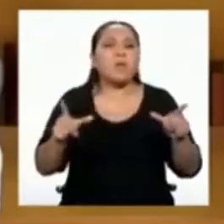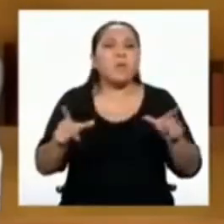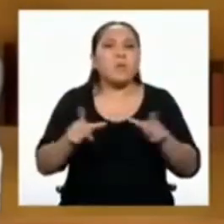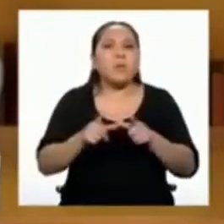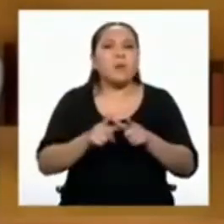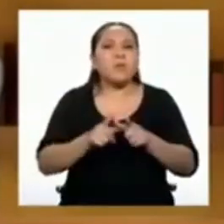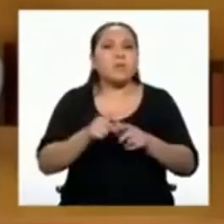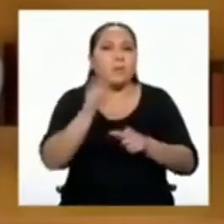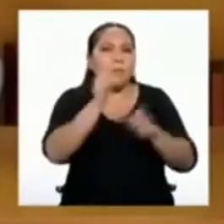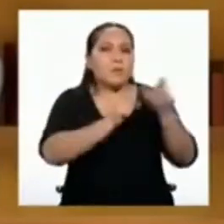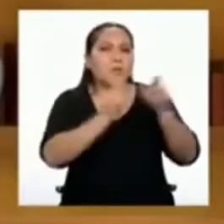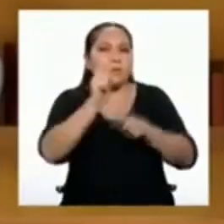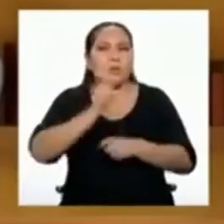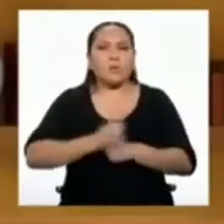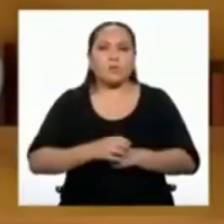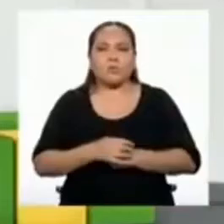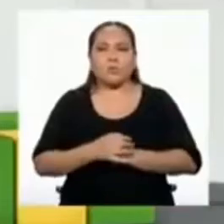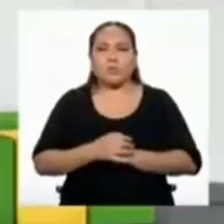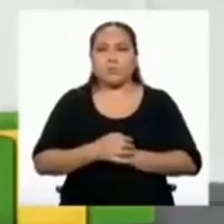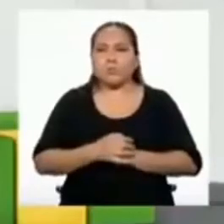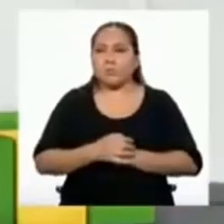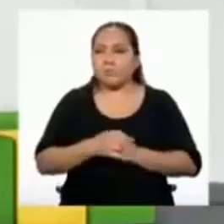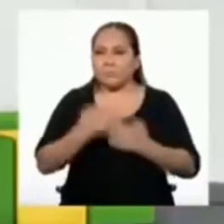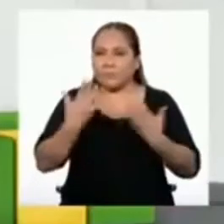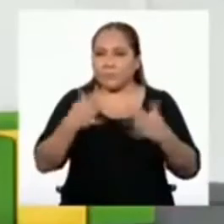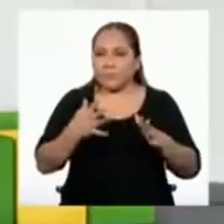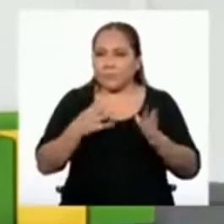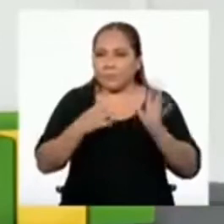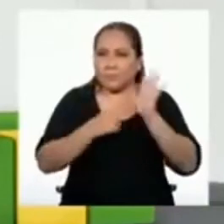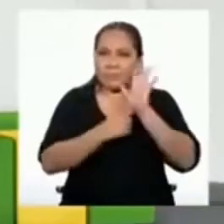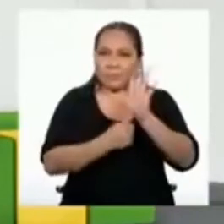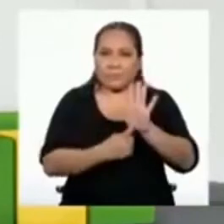Yanira, es hora de utilizarlo.